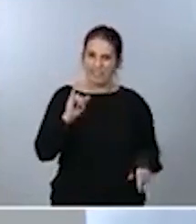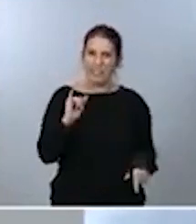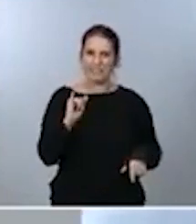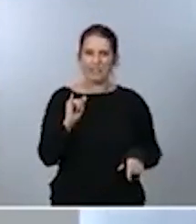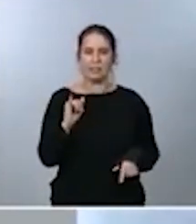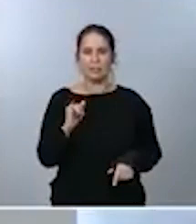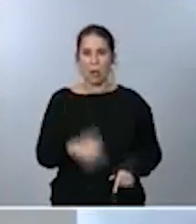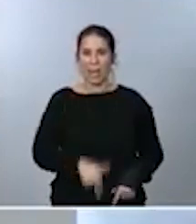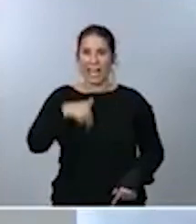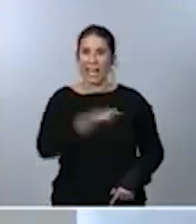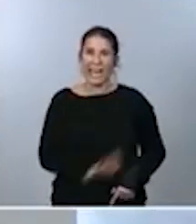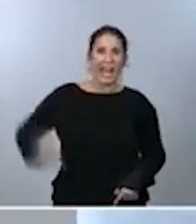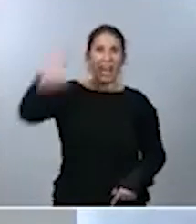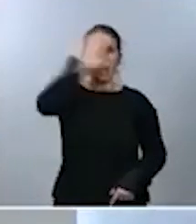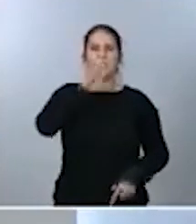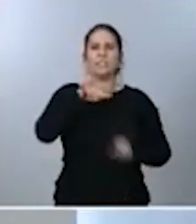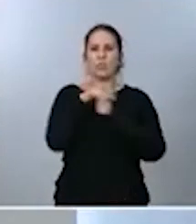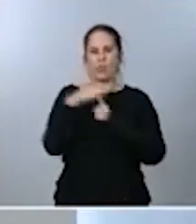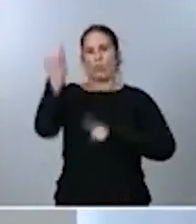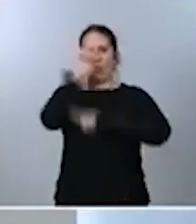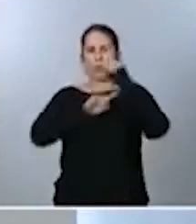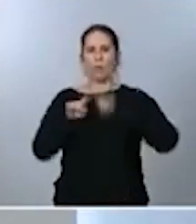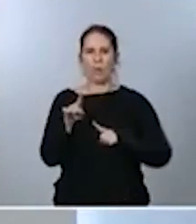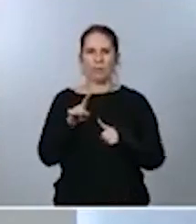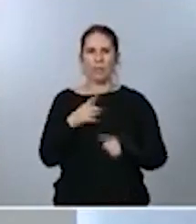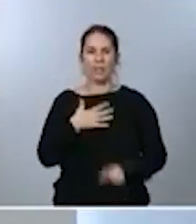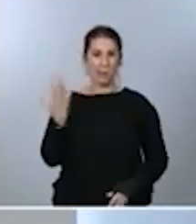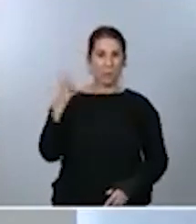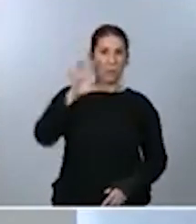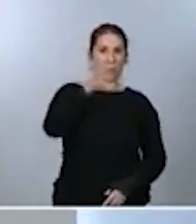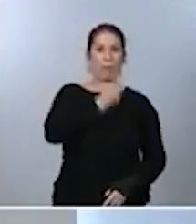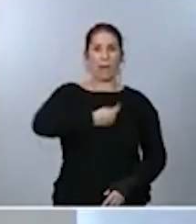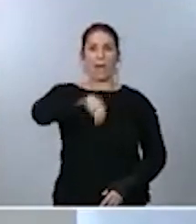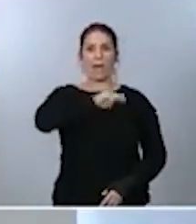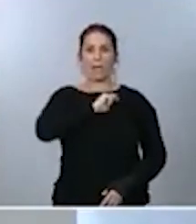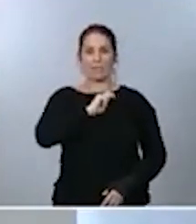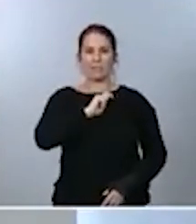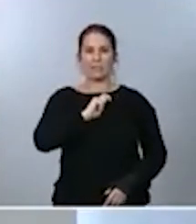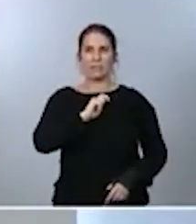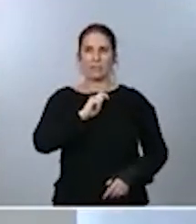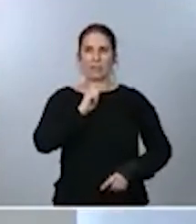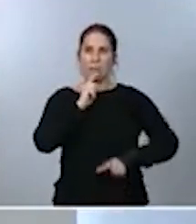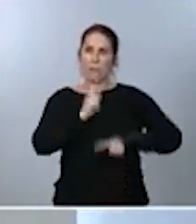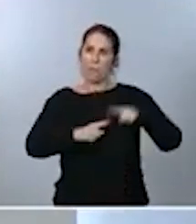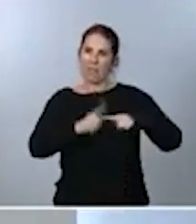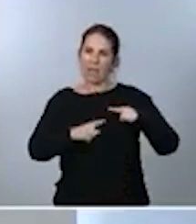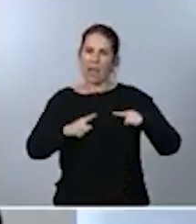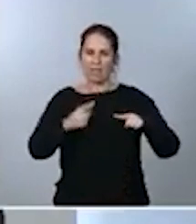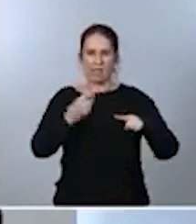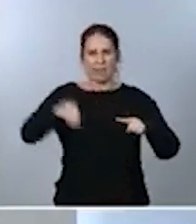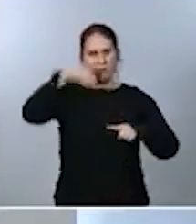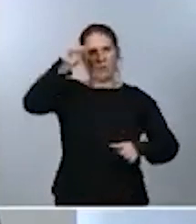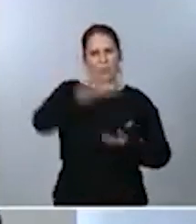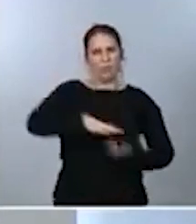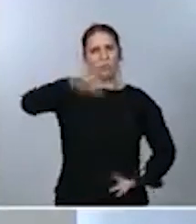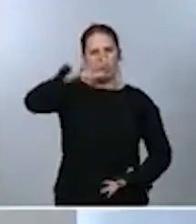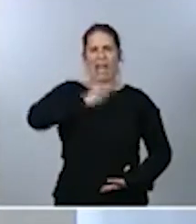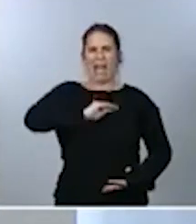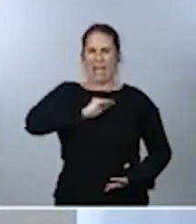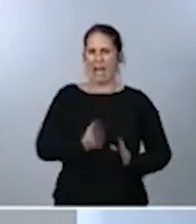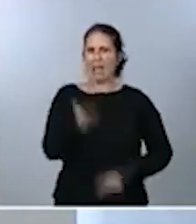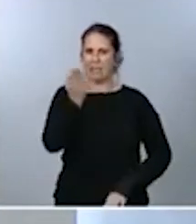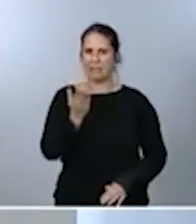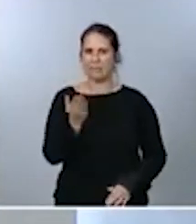preocupante y como país tenemos una incidencia media también alta. Y el virus no viaja solo.